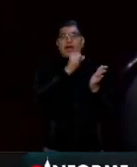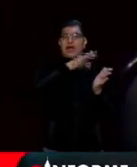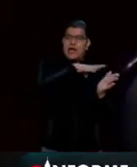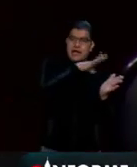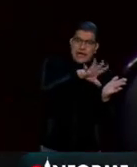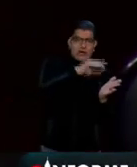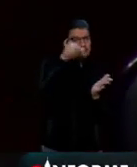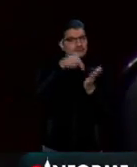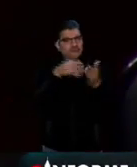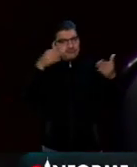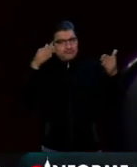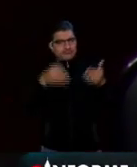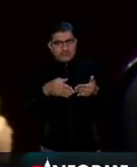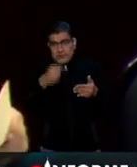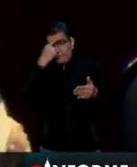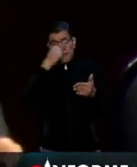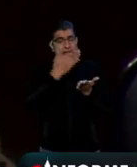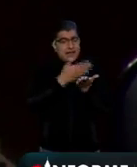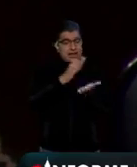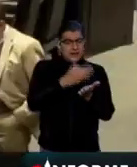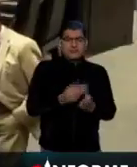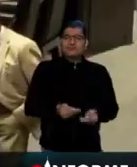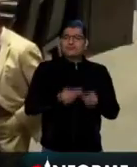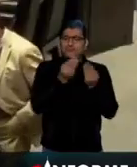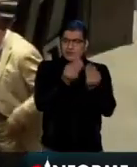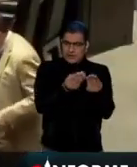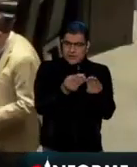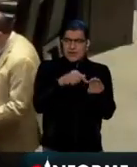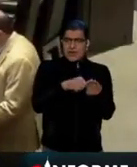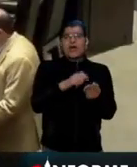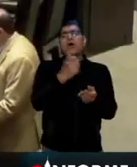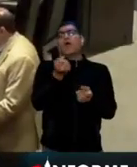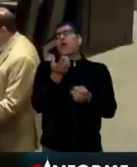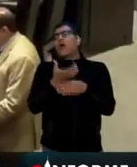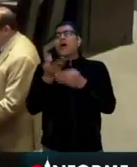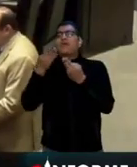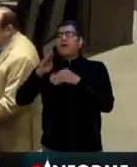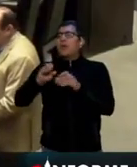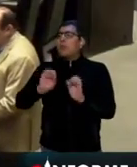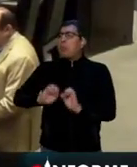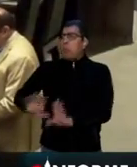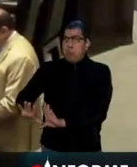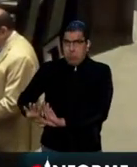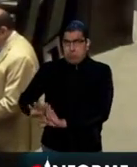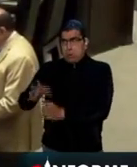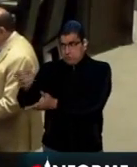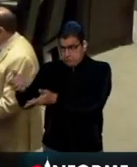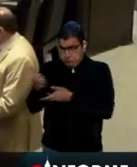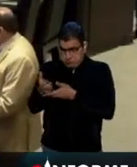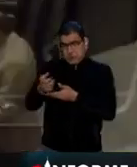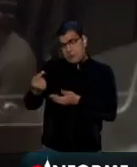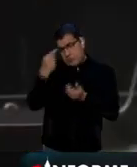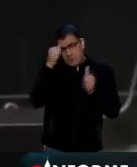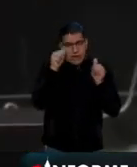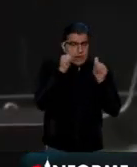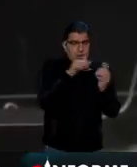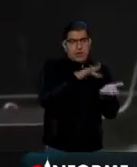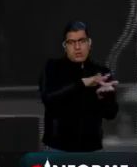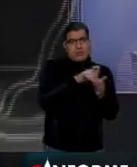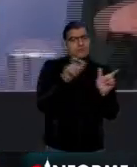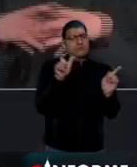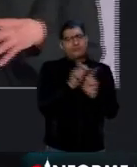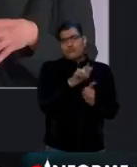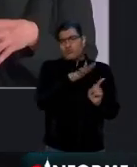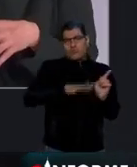Crédito y establece que los recursos abandonados en instituciones bancarias se van a destinar a labores de seguridad pública.